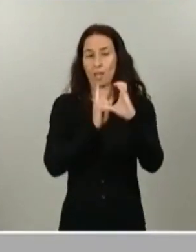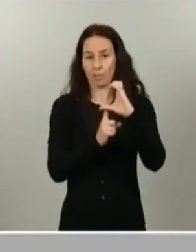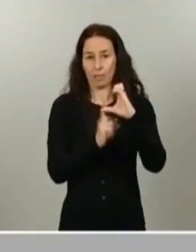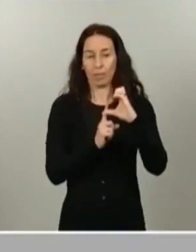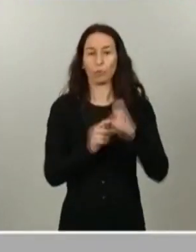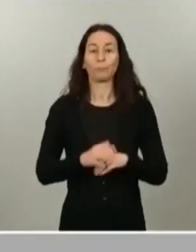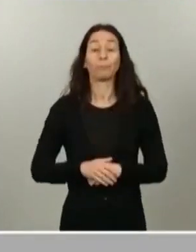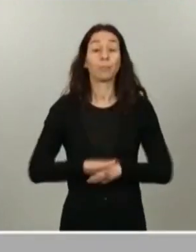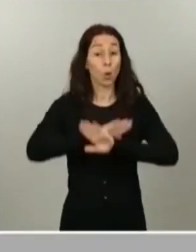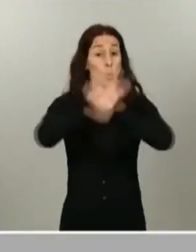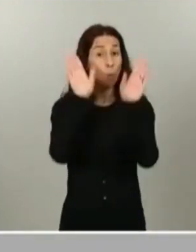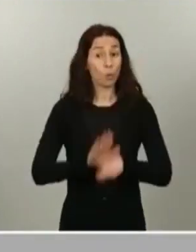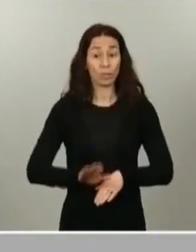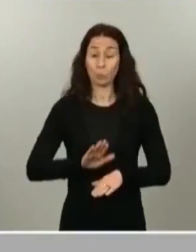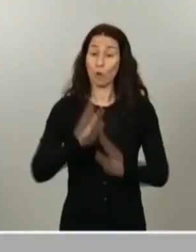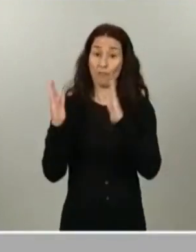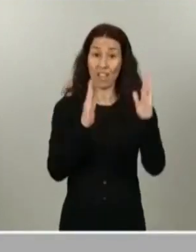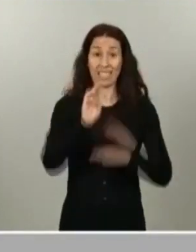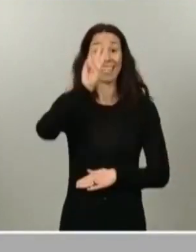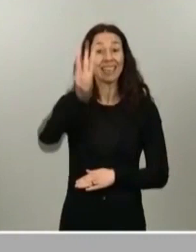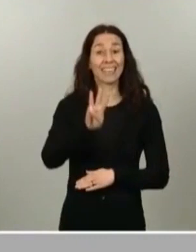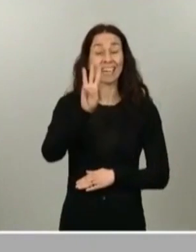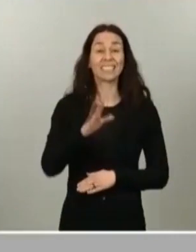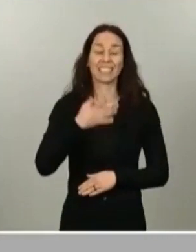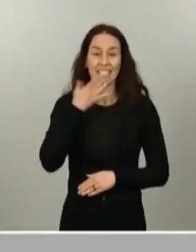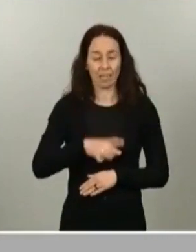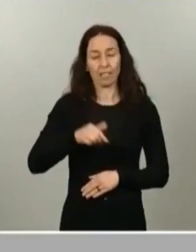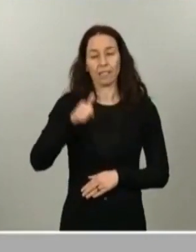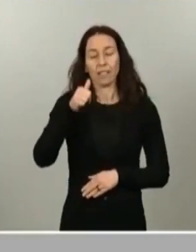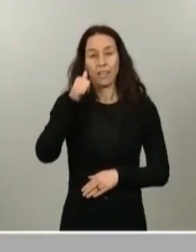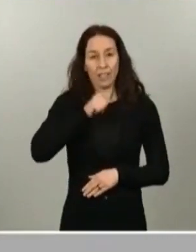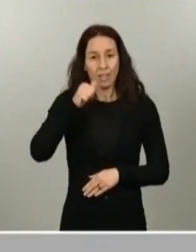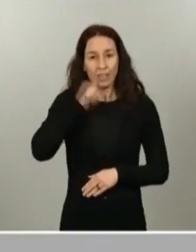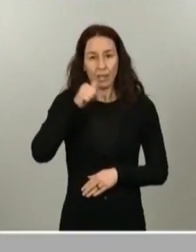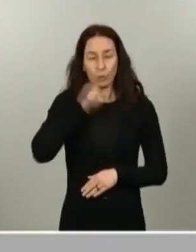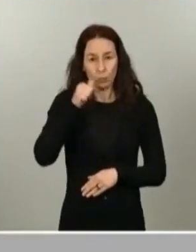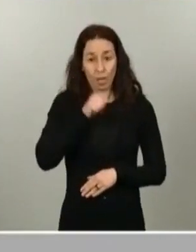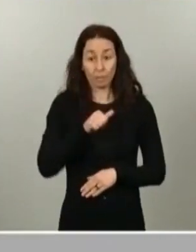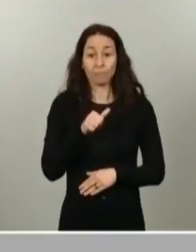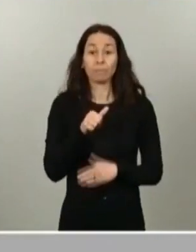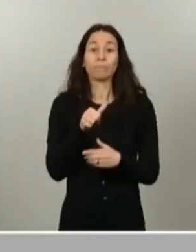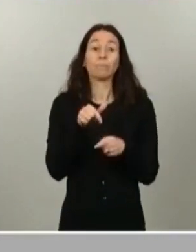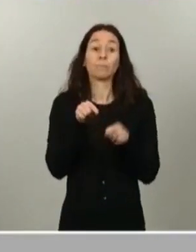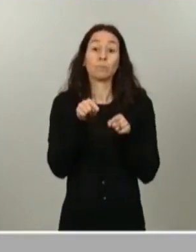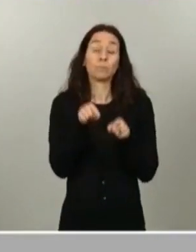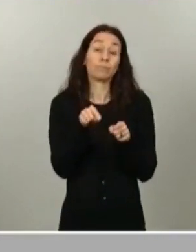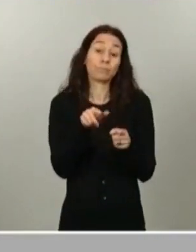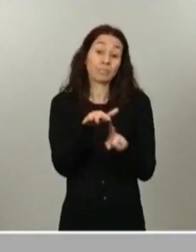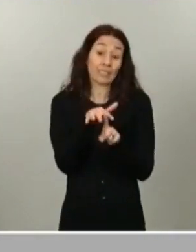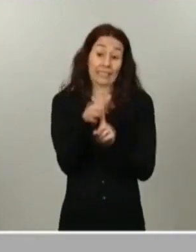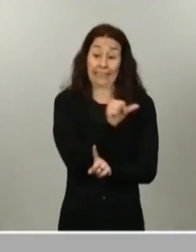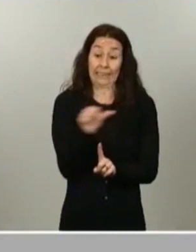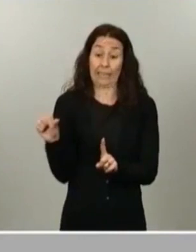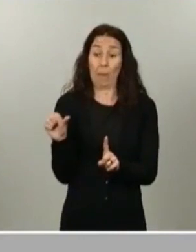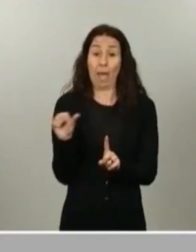último, pasa a fase 3 la ciudad autónoma de Ceuta, después de haber pasado esta última semana en fase 2